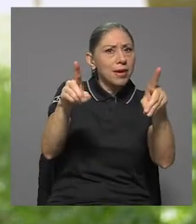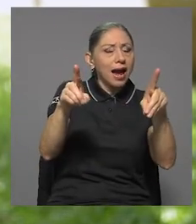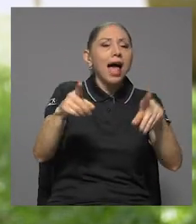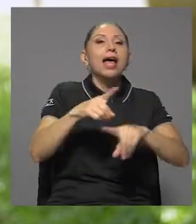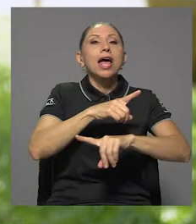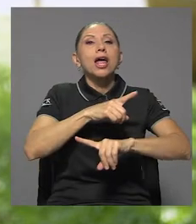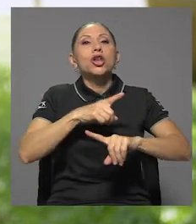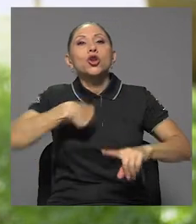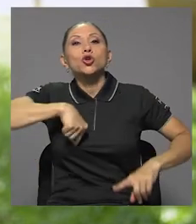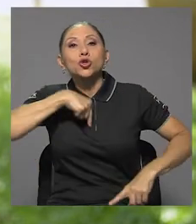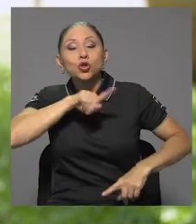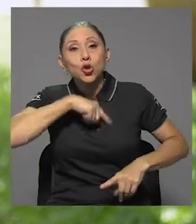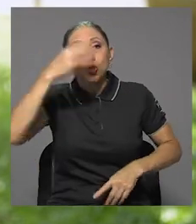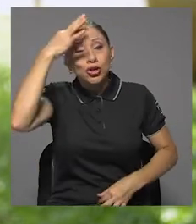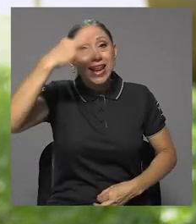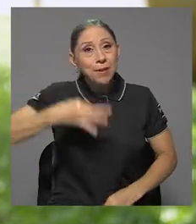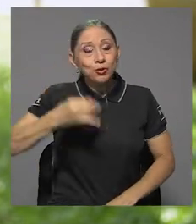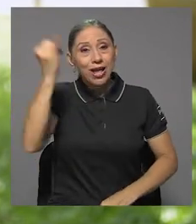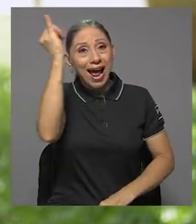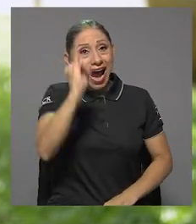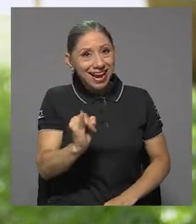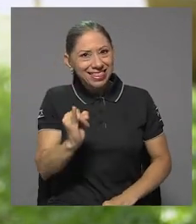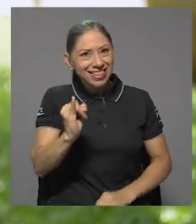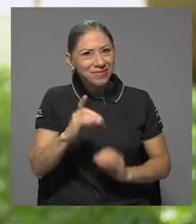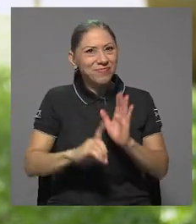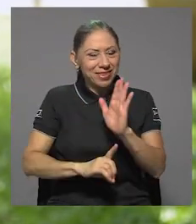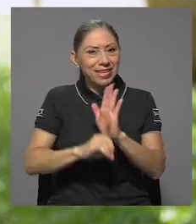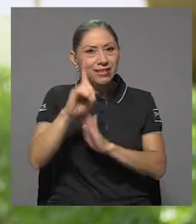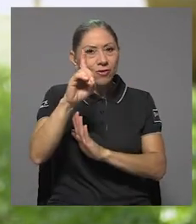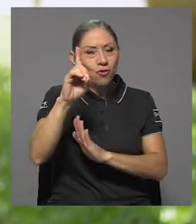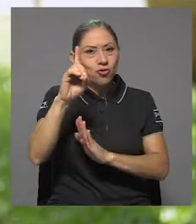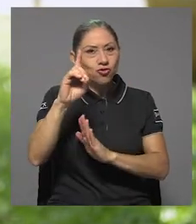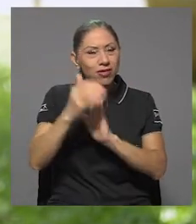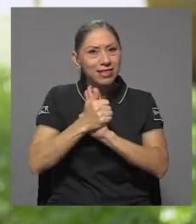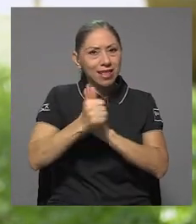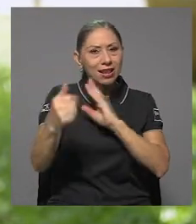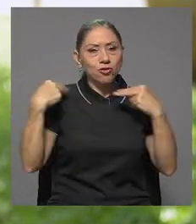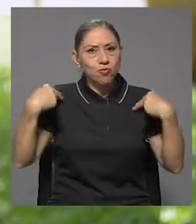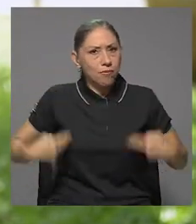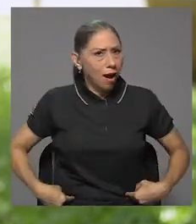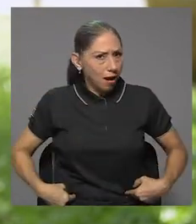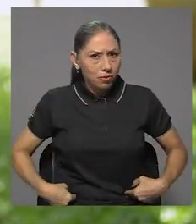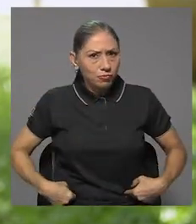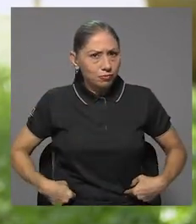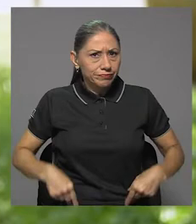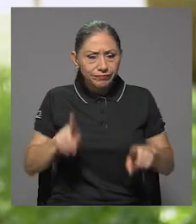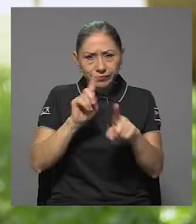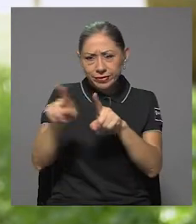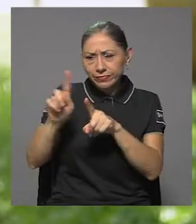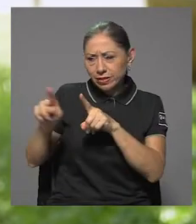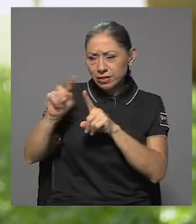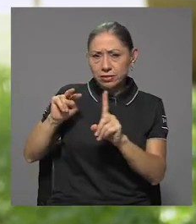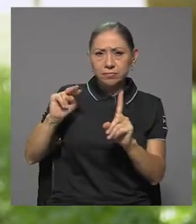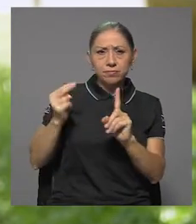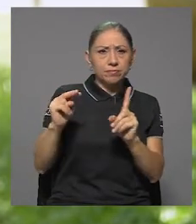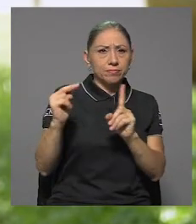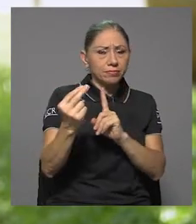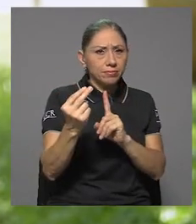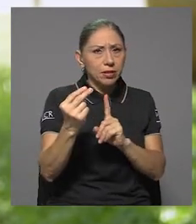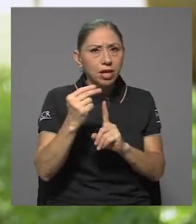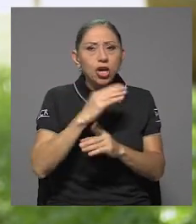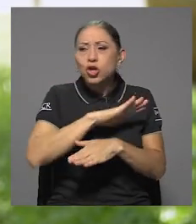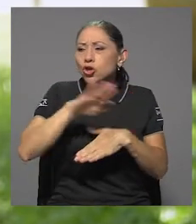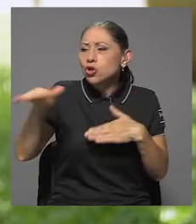que el arte, el desarrollo del talento humano en cualquiera de sus dimensiones y toda aquella